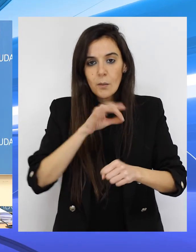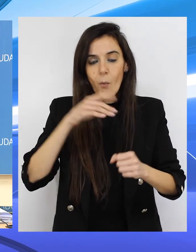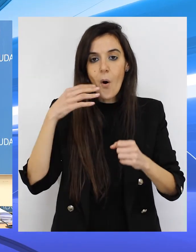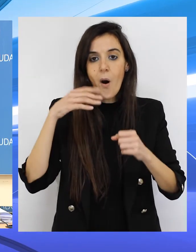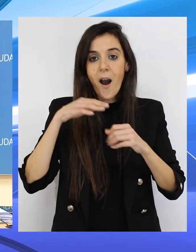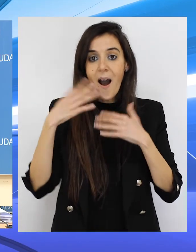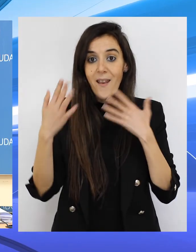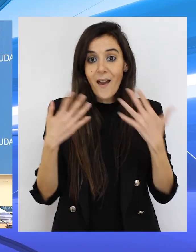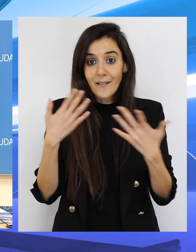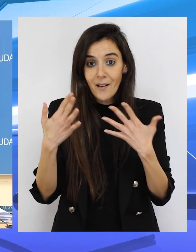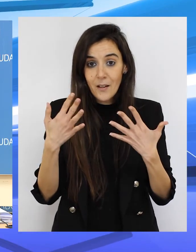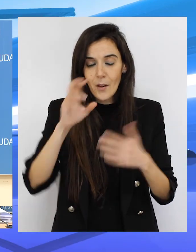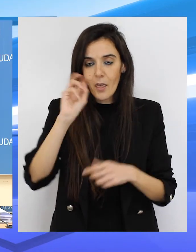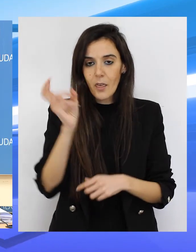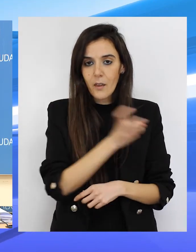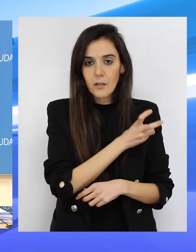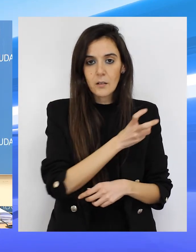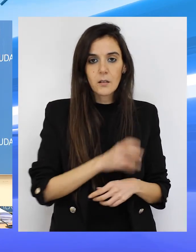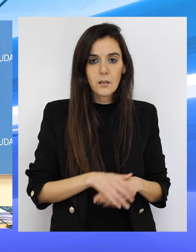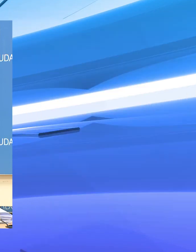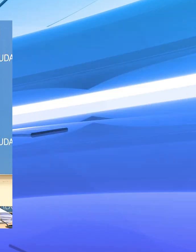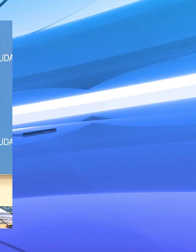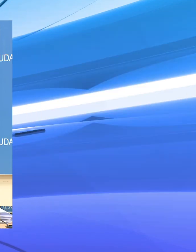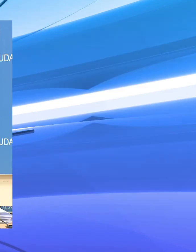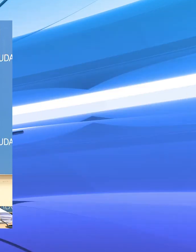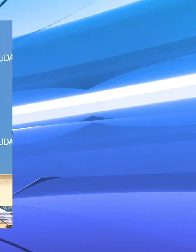en el aire libre, etcétera.